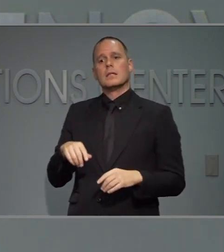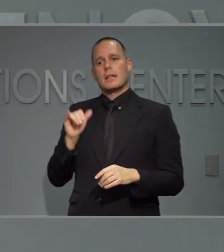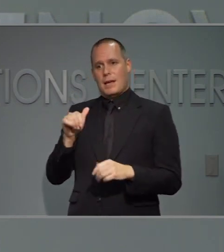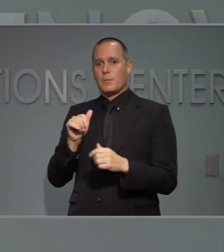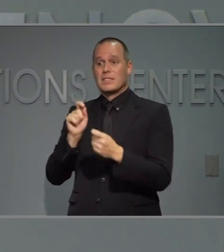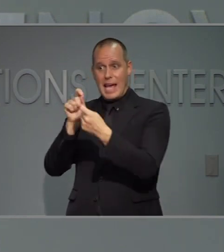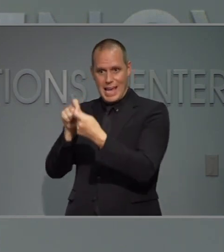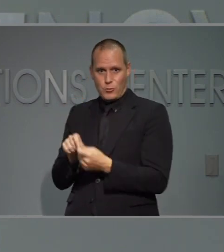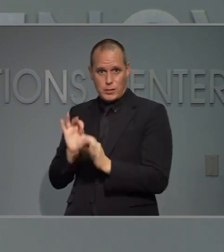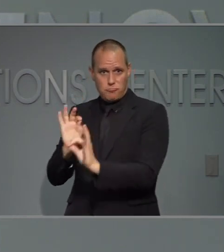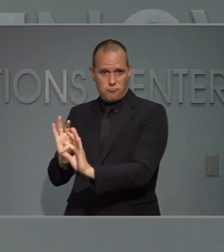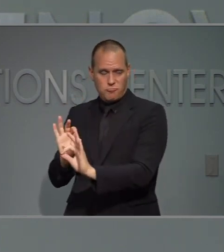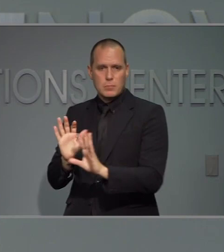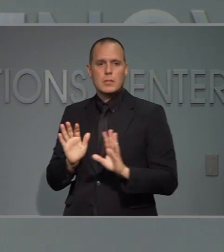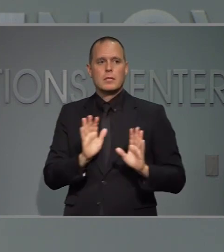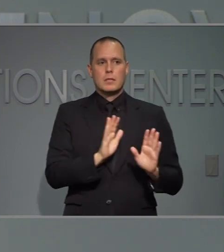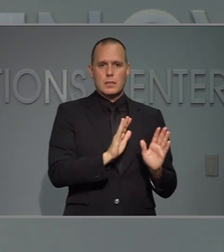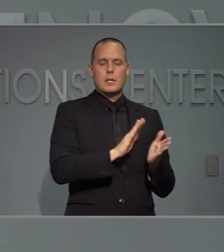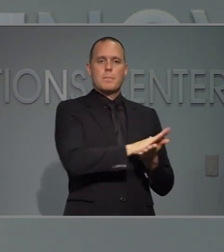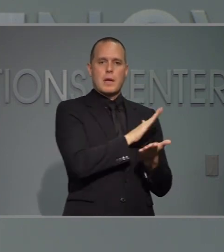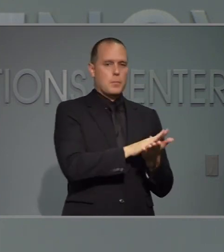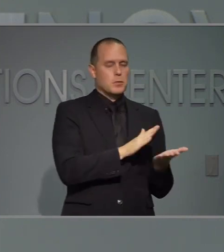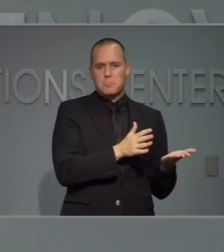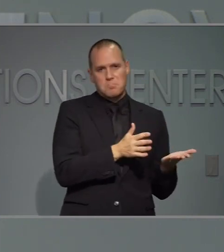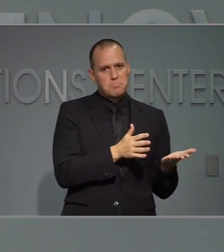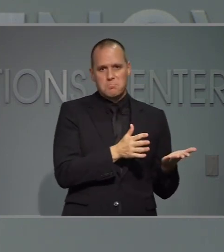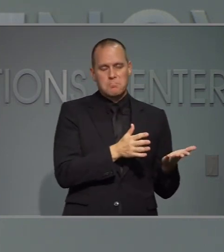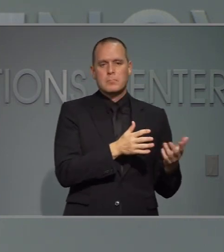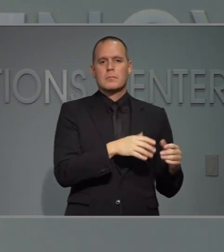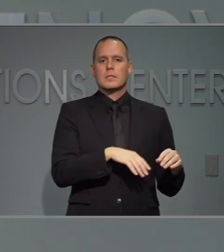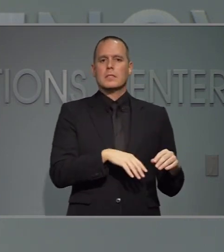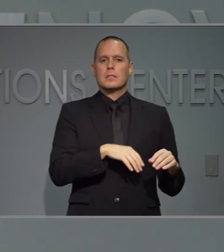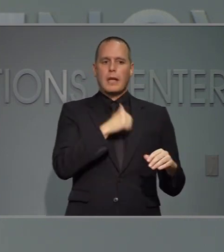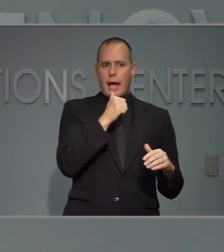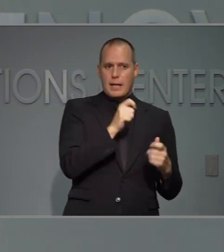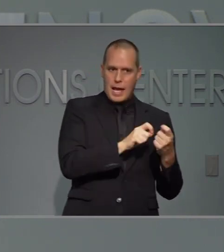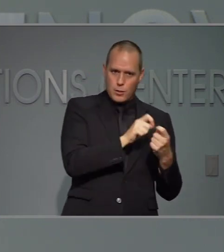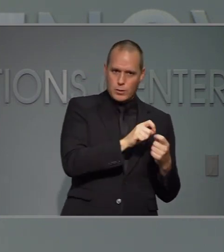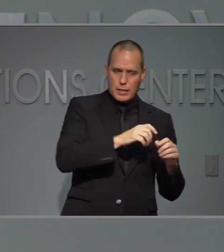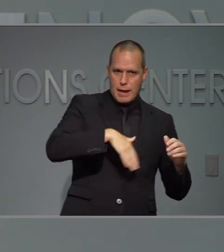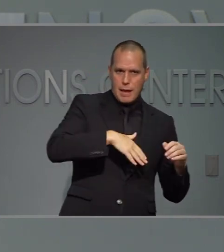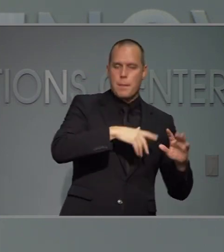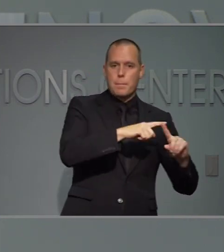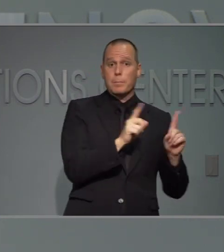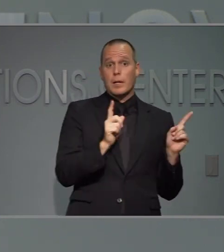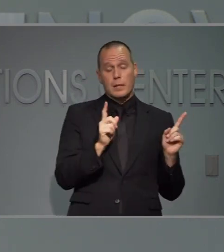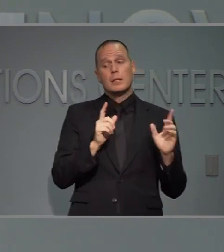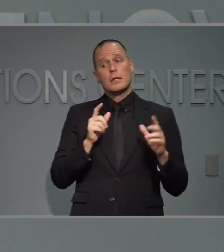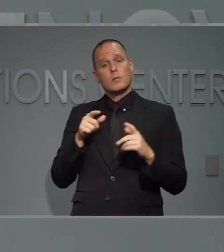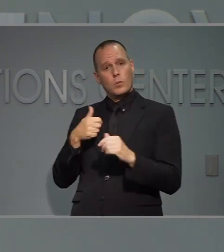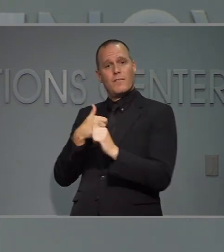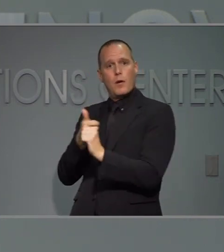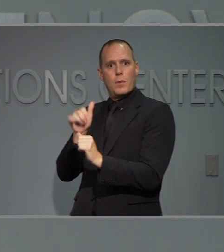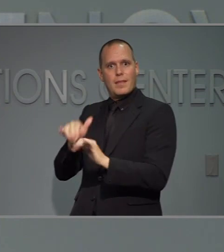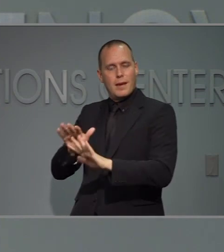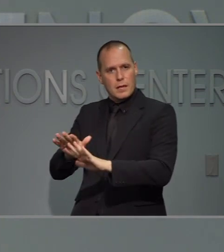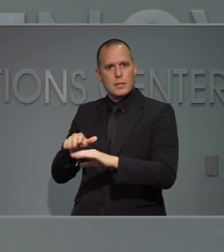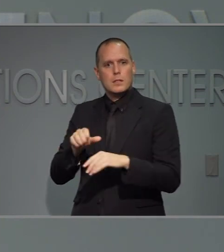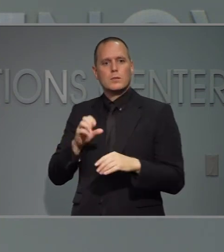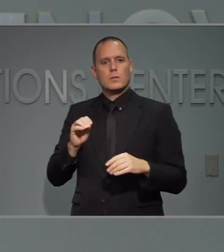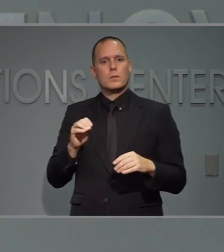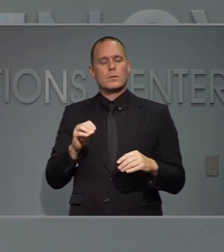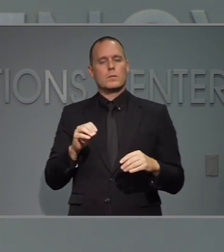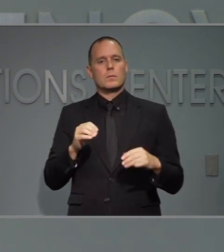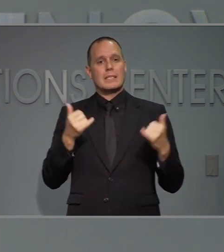claves estas tan precisas y así es que eso no cambia de aquí en adelante la razón por la que reunimos a